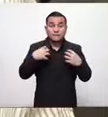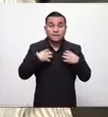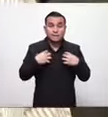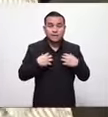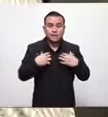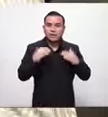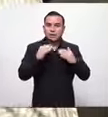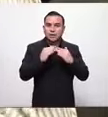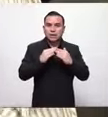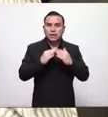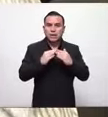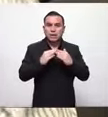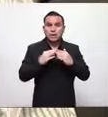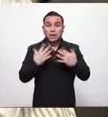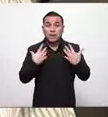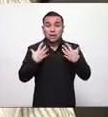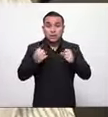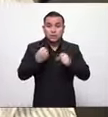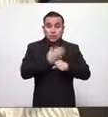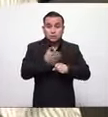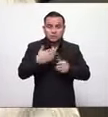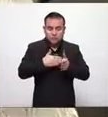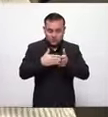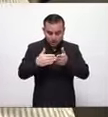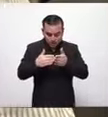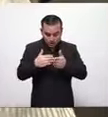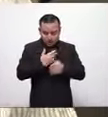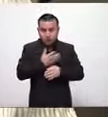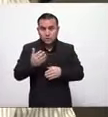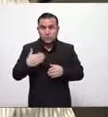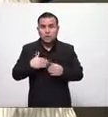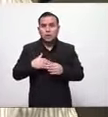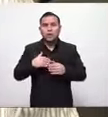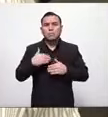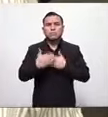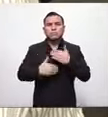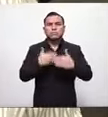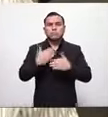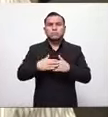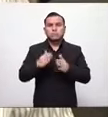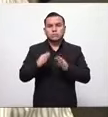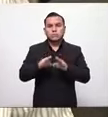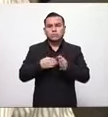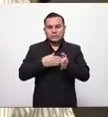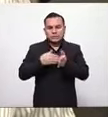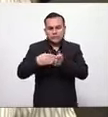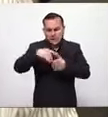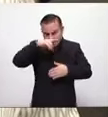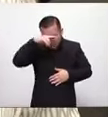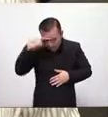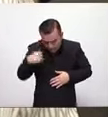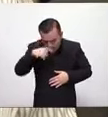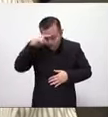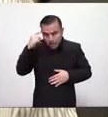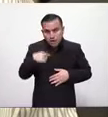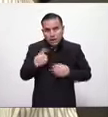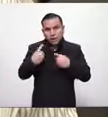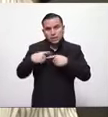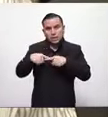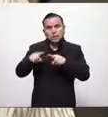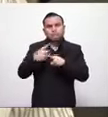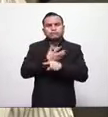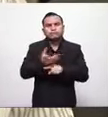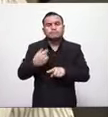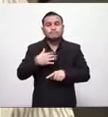salud la lucha por iniciar el proceso de reapertura económica debe de continuar y yo creo que